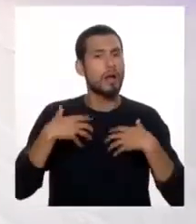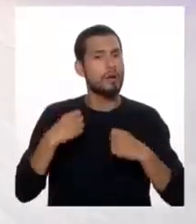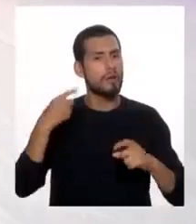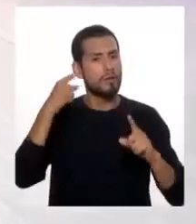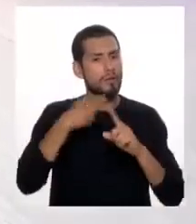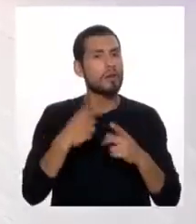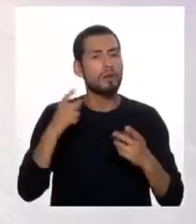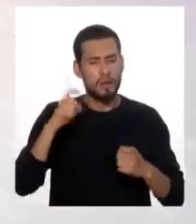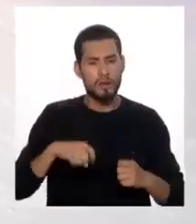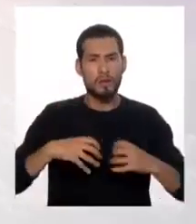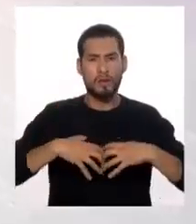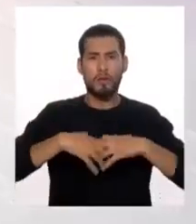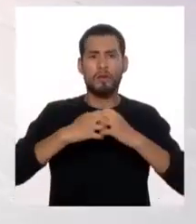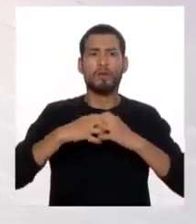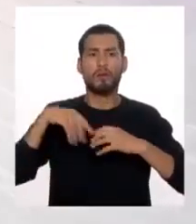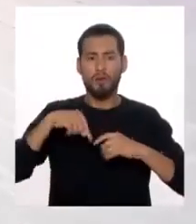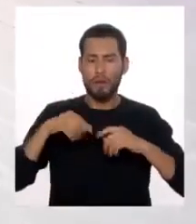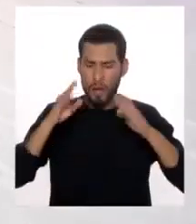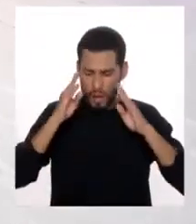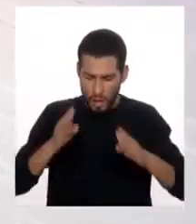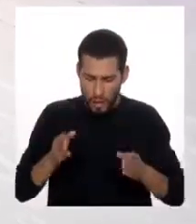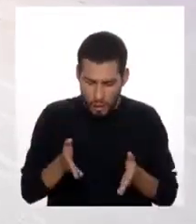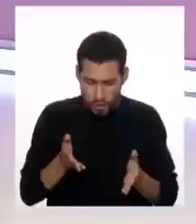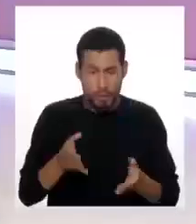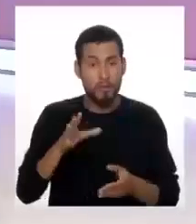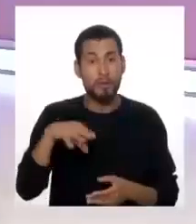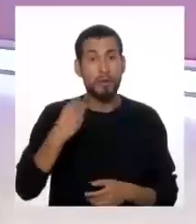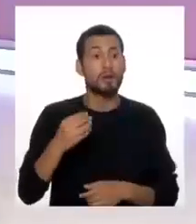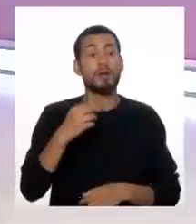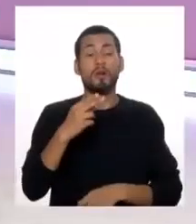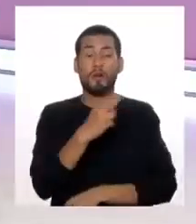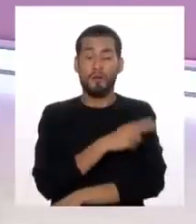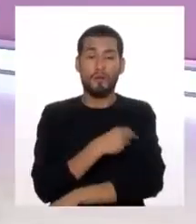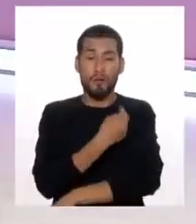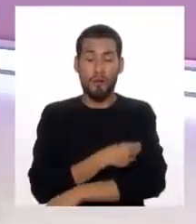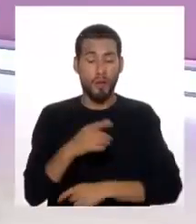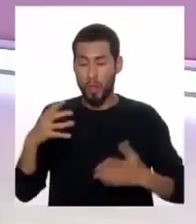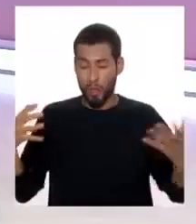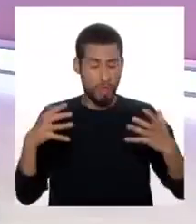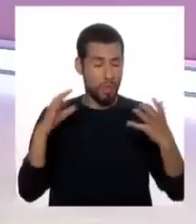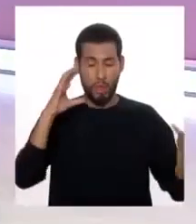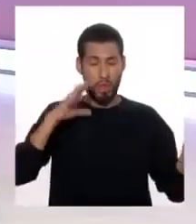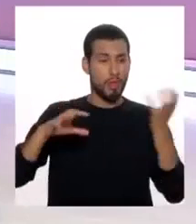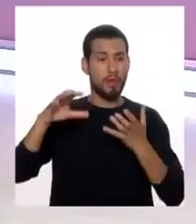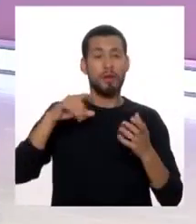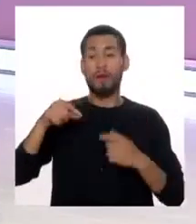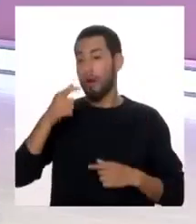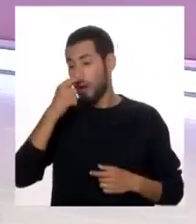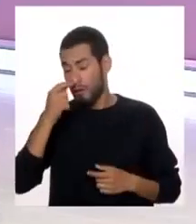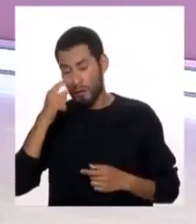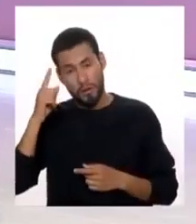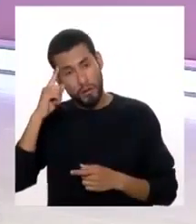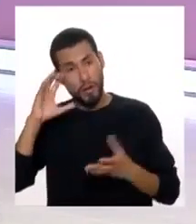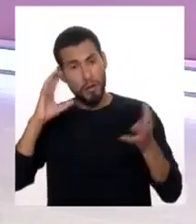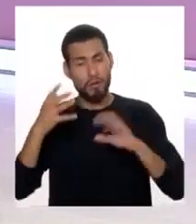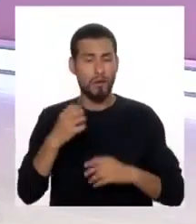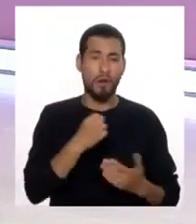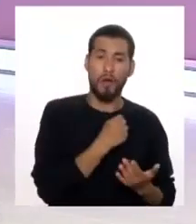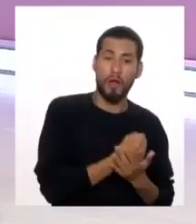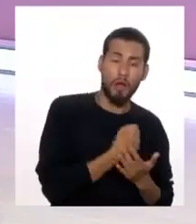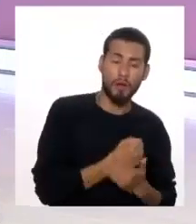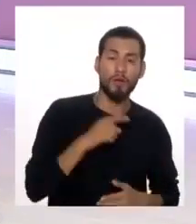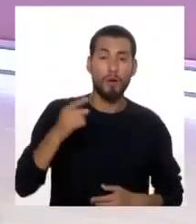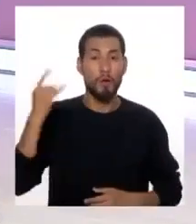fortalecer los primeros niveles de atención porque si no el hospital está colapsado. Se confunde un resfriado con un infarto, una